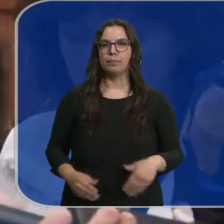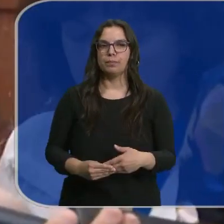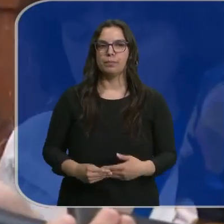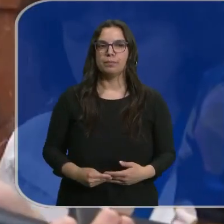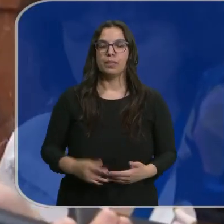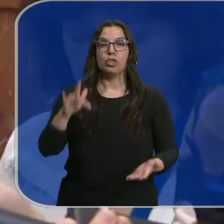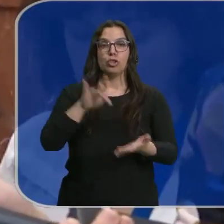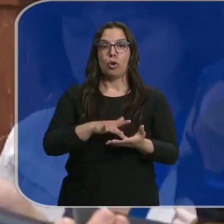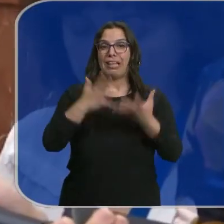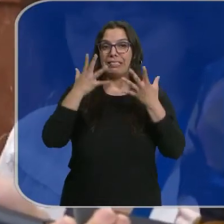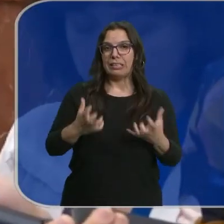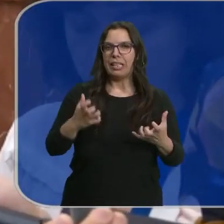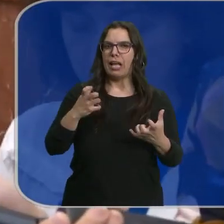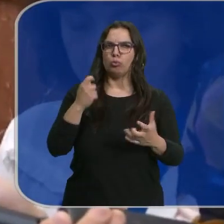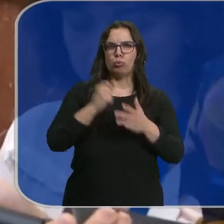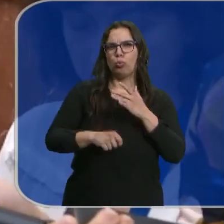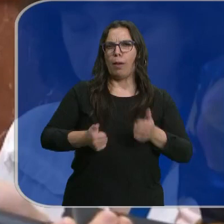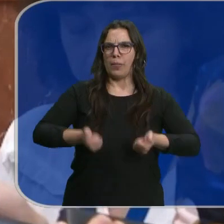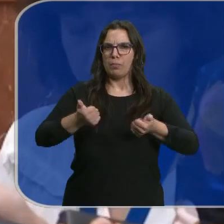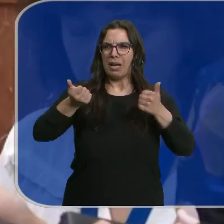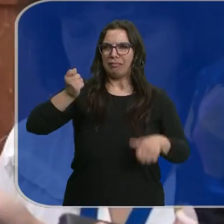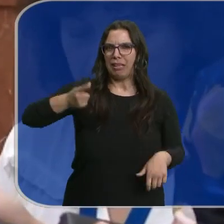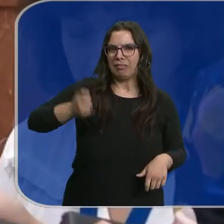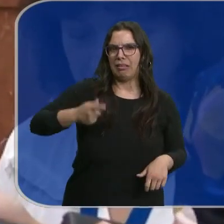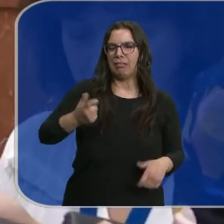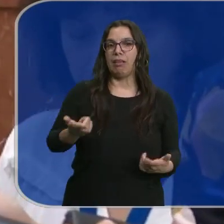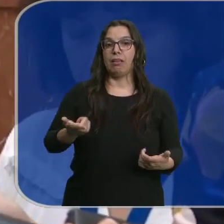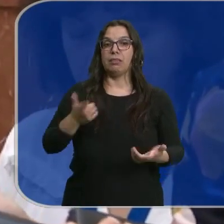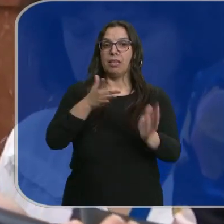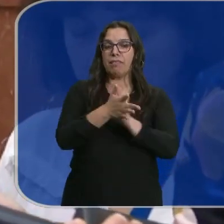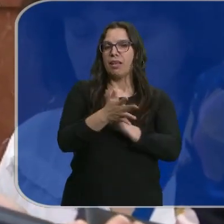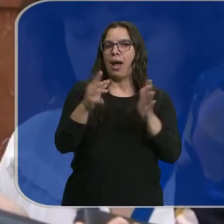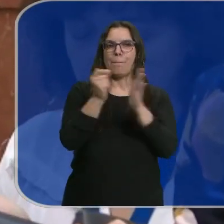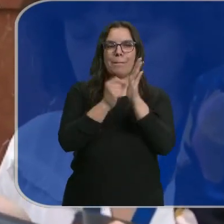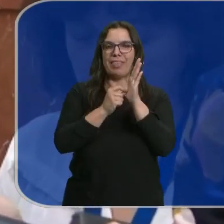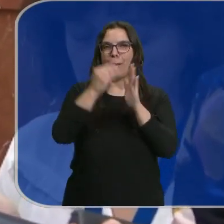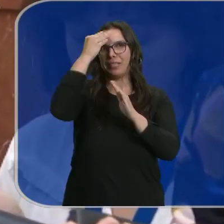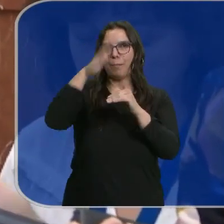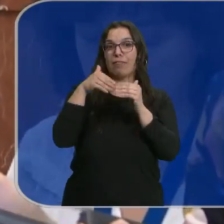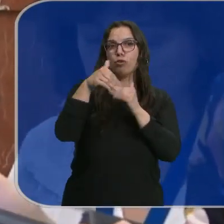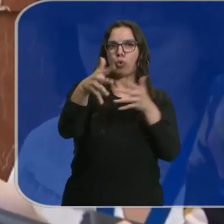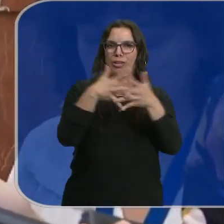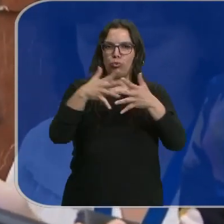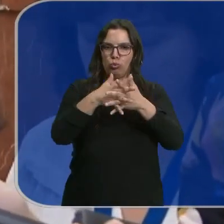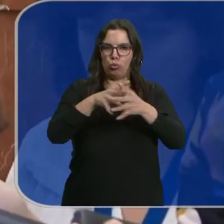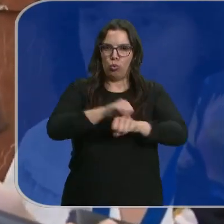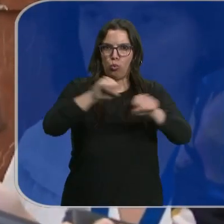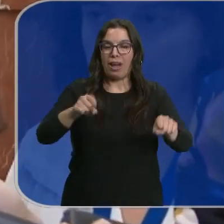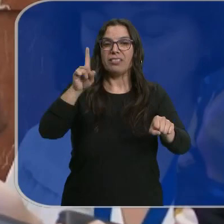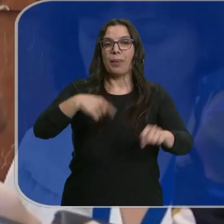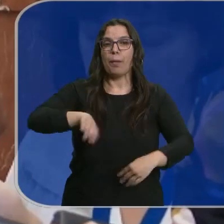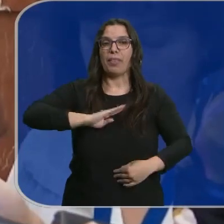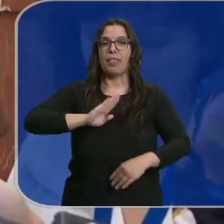Vivimos sequías cada vez más intensas, más frecuentes. Esto requiere medidas estructurales, pero requiere también una